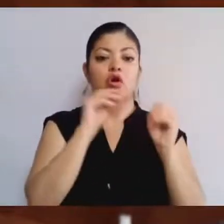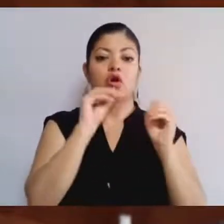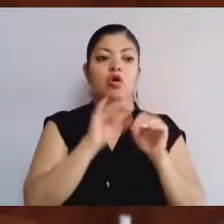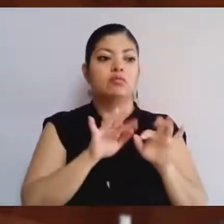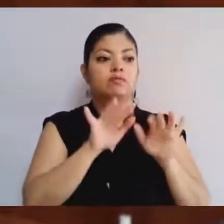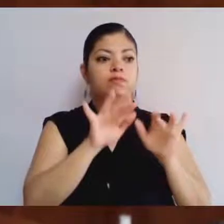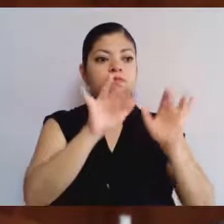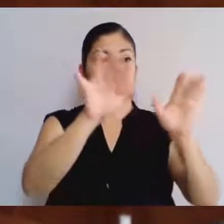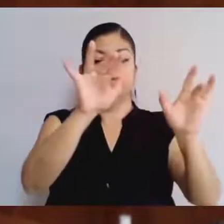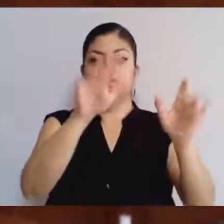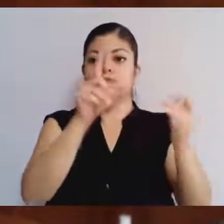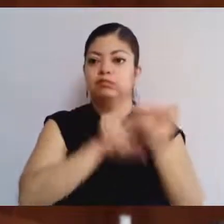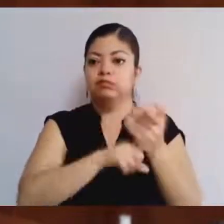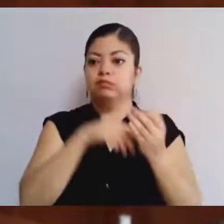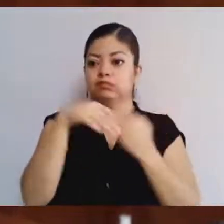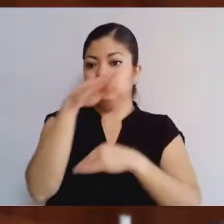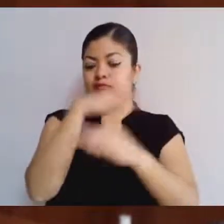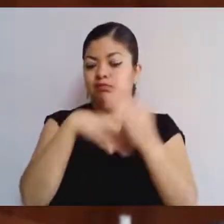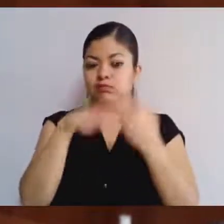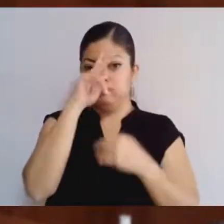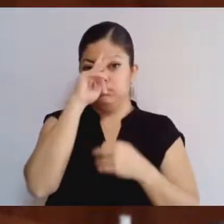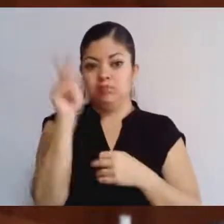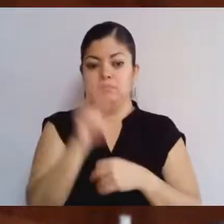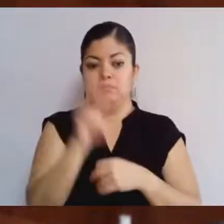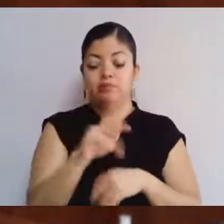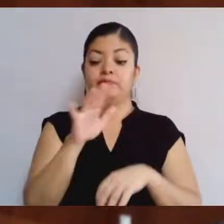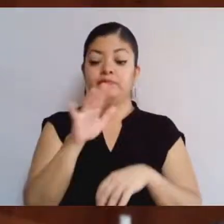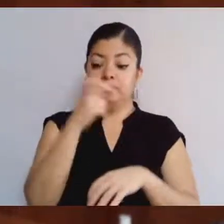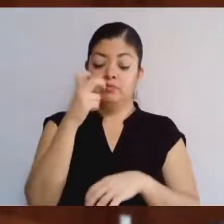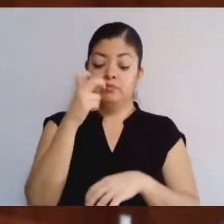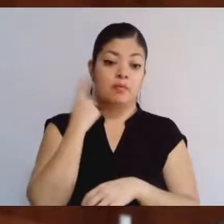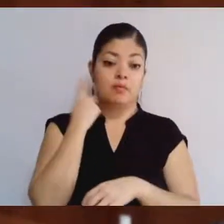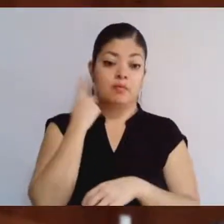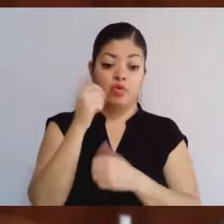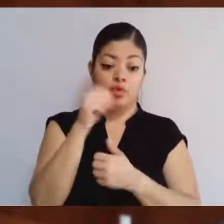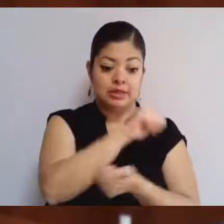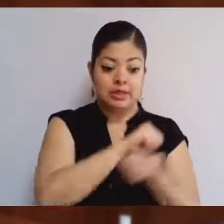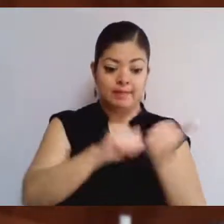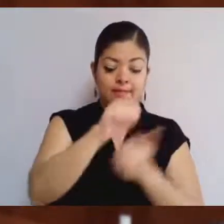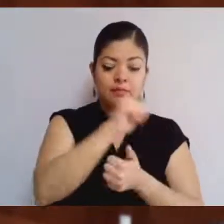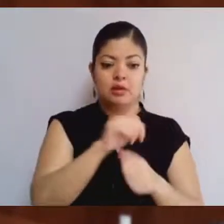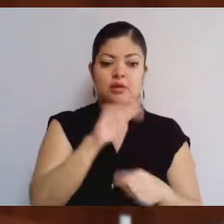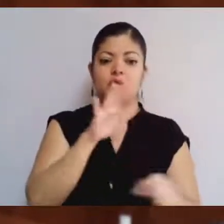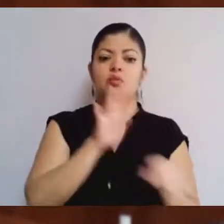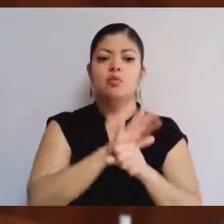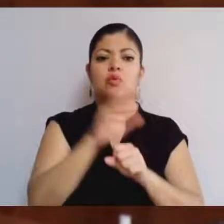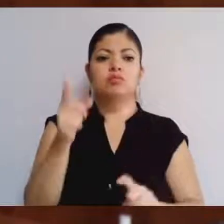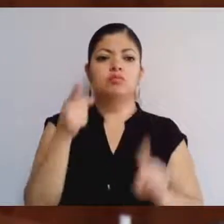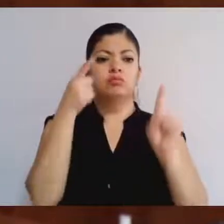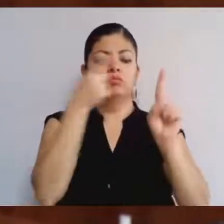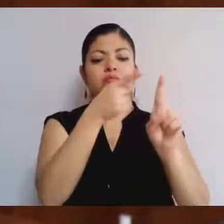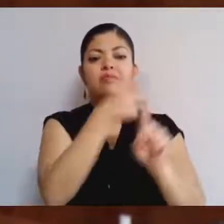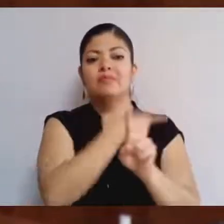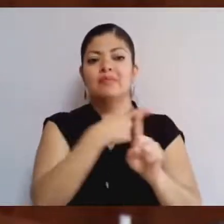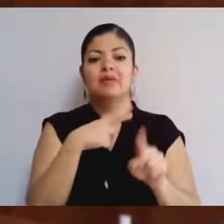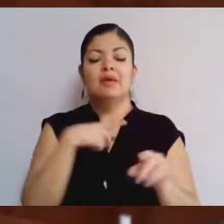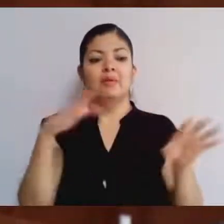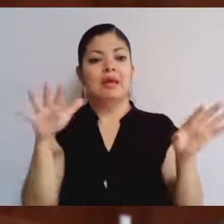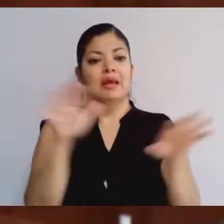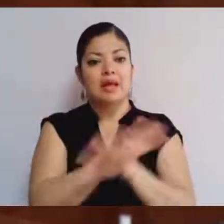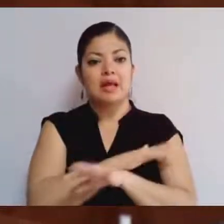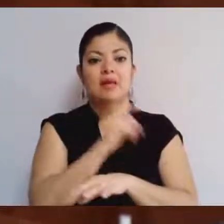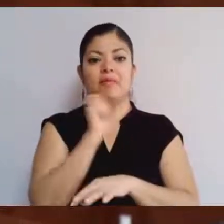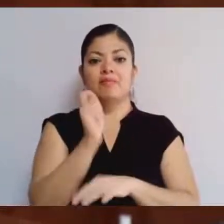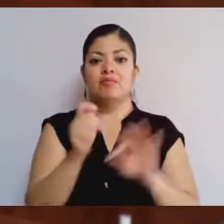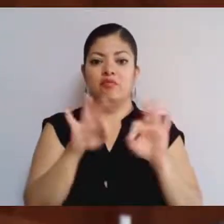a todo tipo. Por ello, la política ambiental está dirigida en gran medida a procurar un cambio